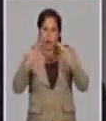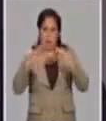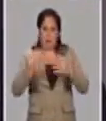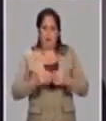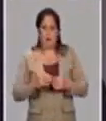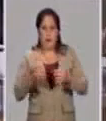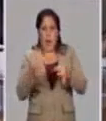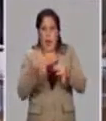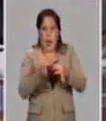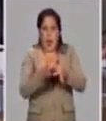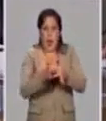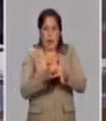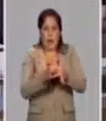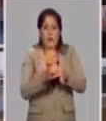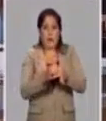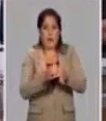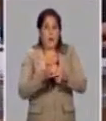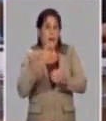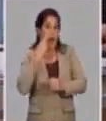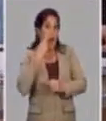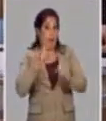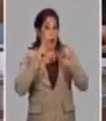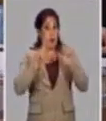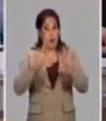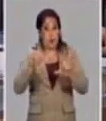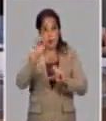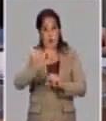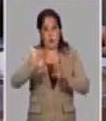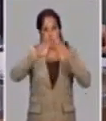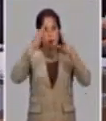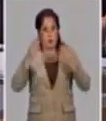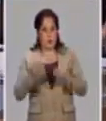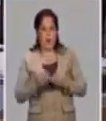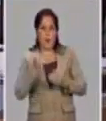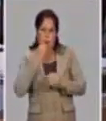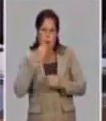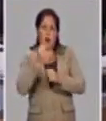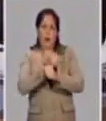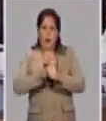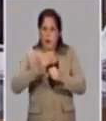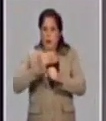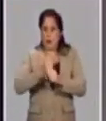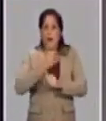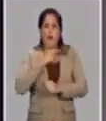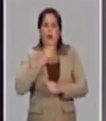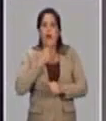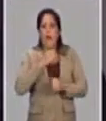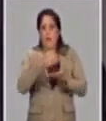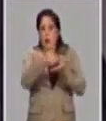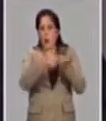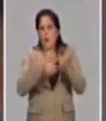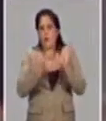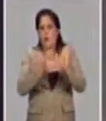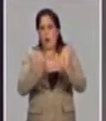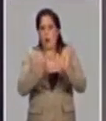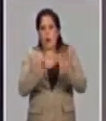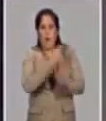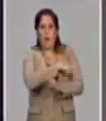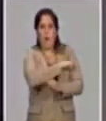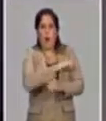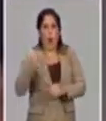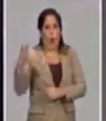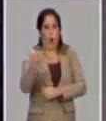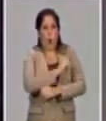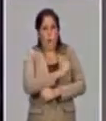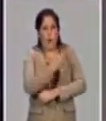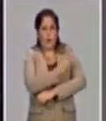impacto en el manejo de la epidemia. Y sería reconocida por la Organización Mundial de Sí, consideran que puede ser útil, porque además, fíjate, no hay forma de vacunar